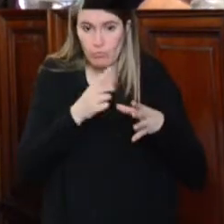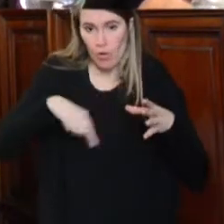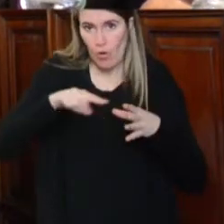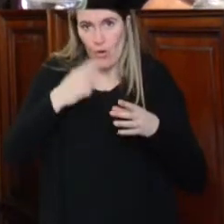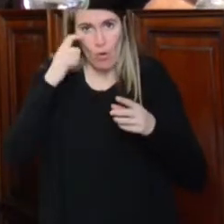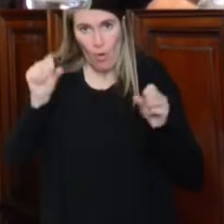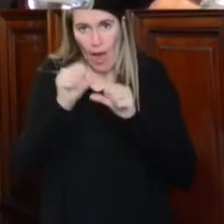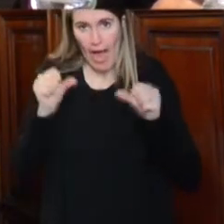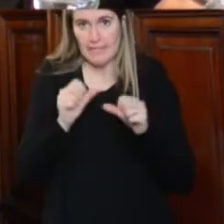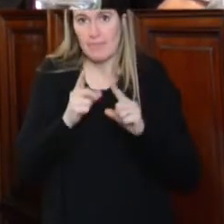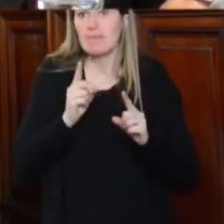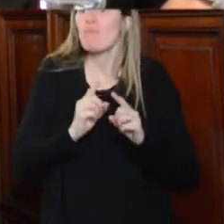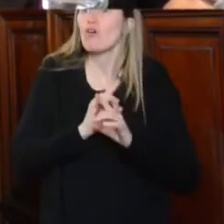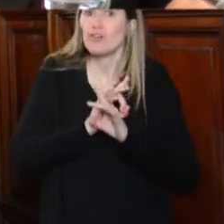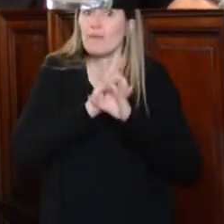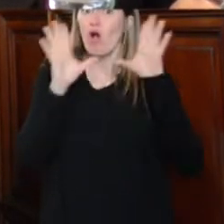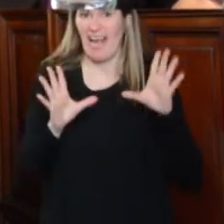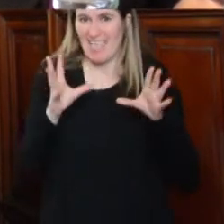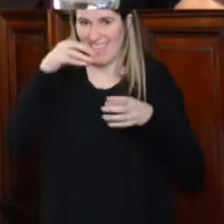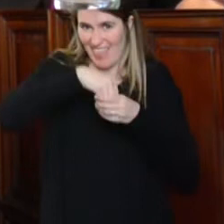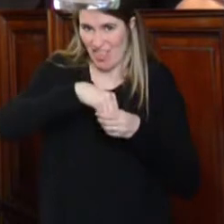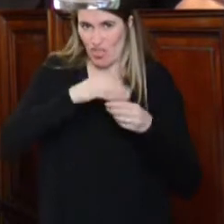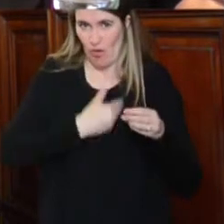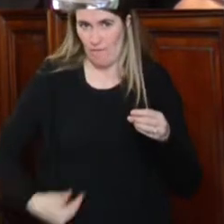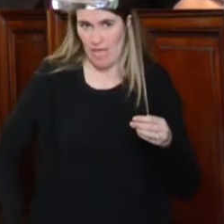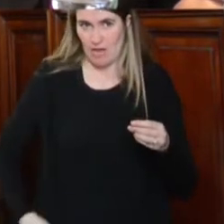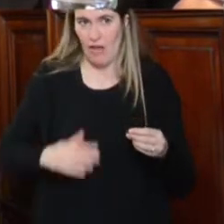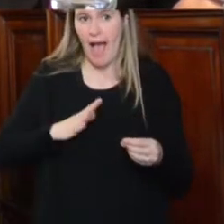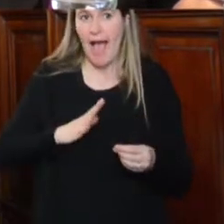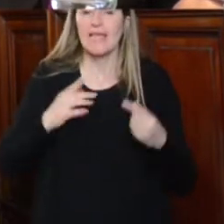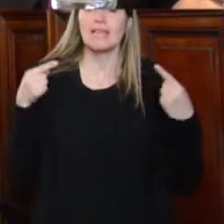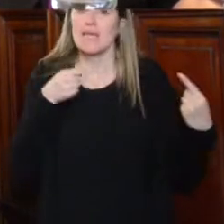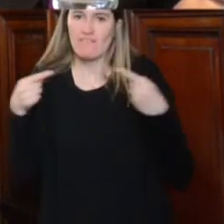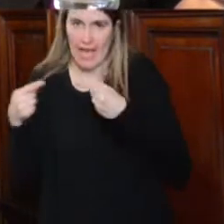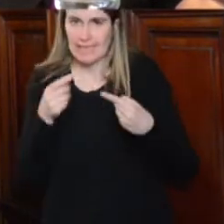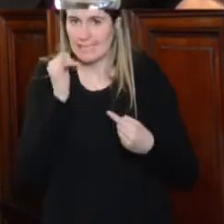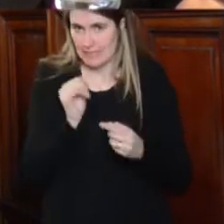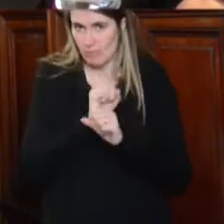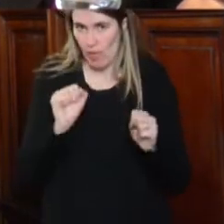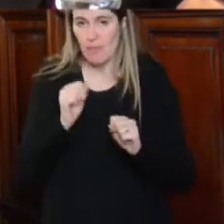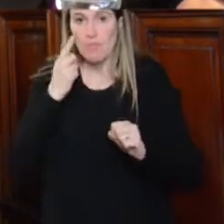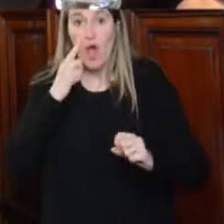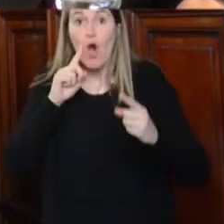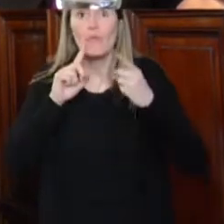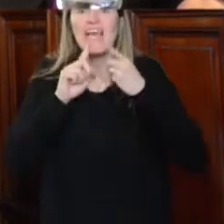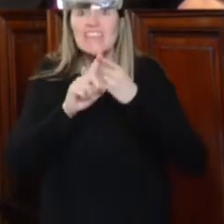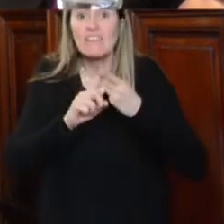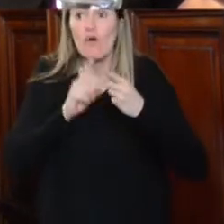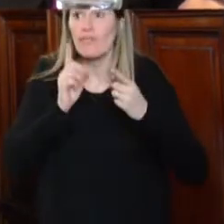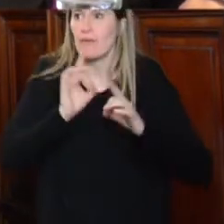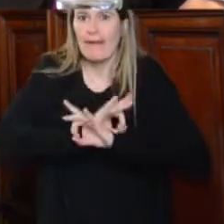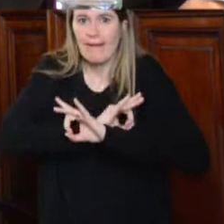sistema democrático de gobierno con los propios fragores del debate. El objetivo de la transparencia